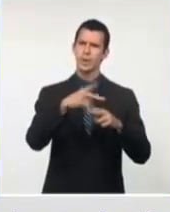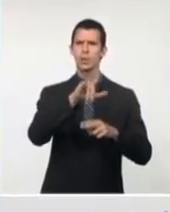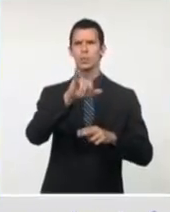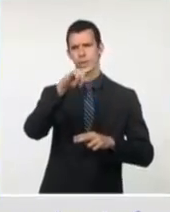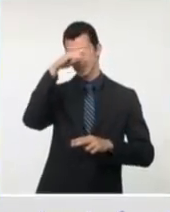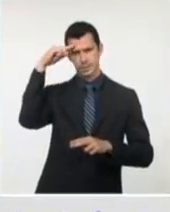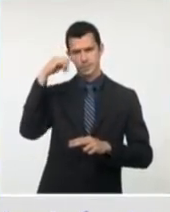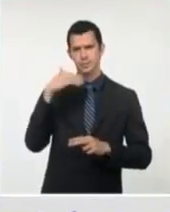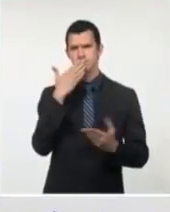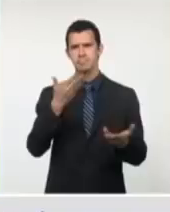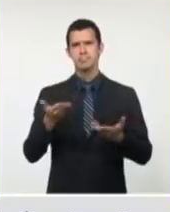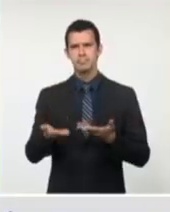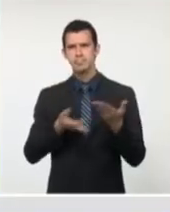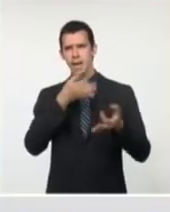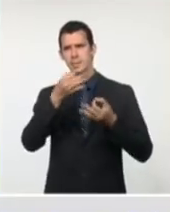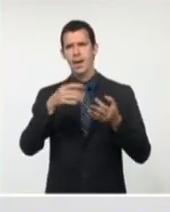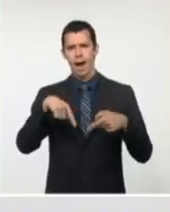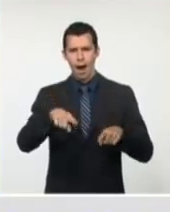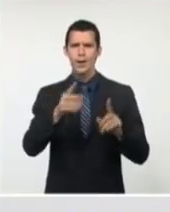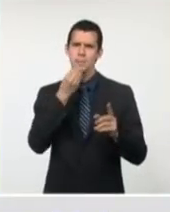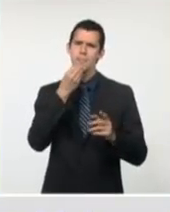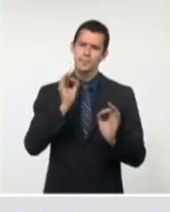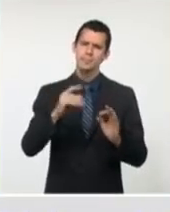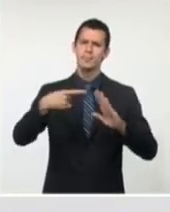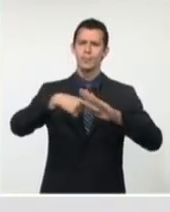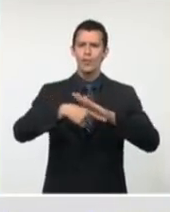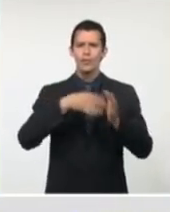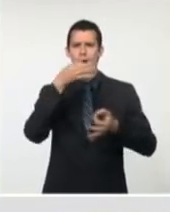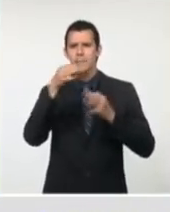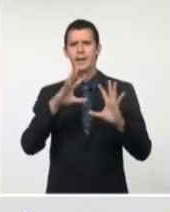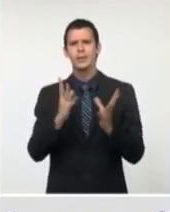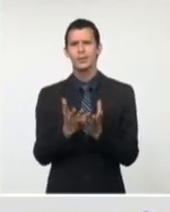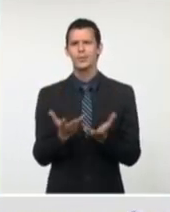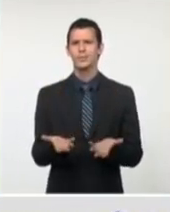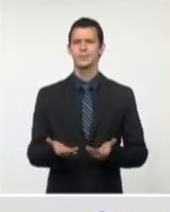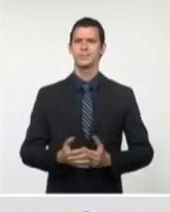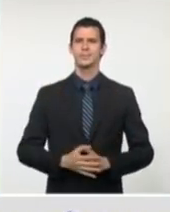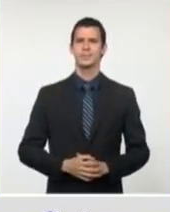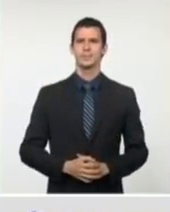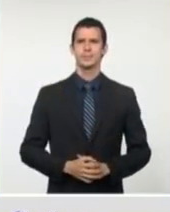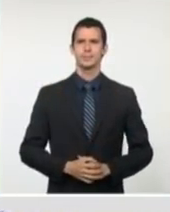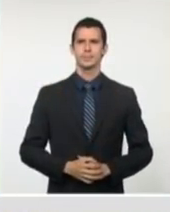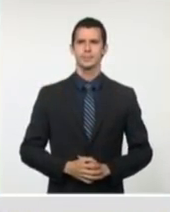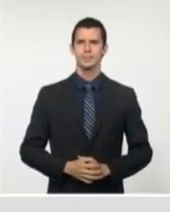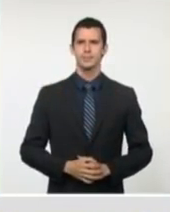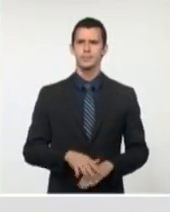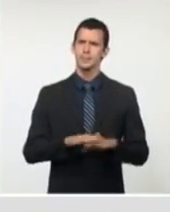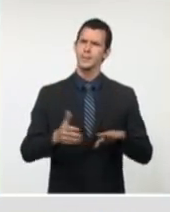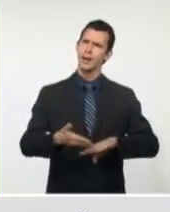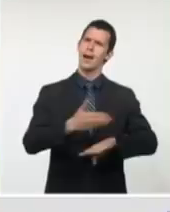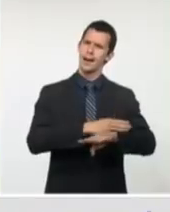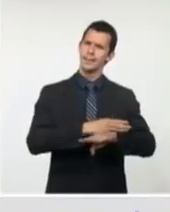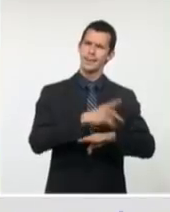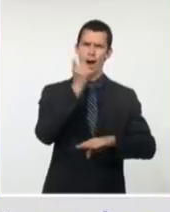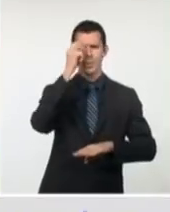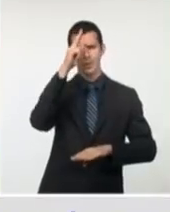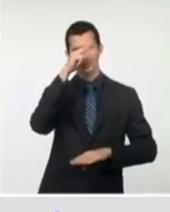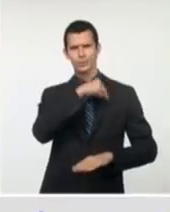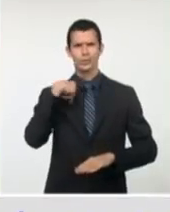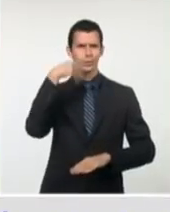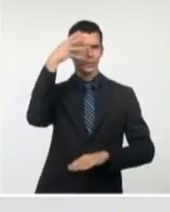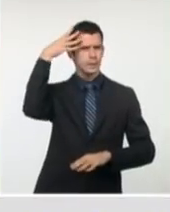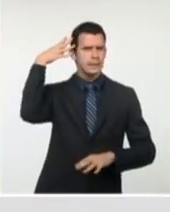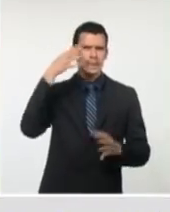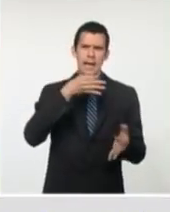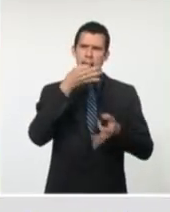Bienvenido, ingeniero. Ahora sí, estamos ya en contacto, en intercambio. Lo anunciaba el doctor Francisco Durán. ¿En qué consisten